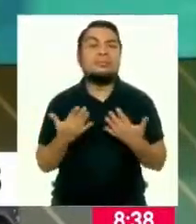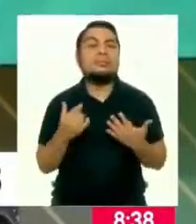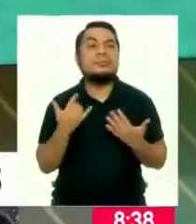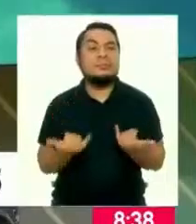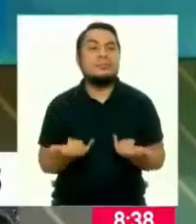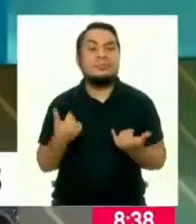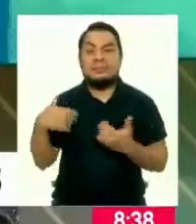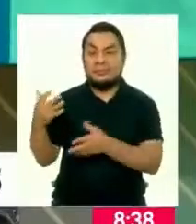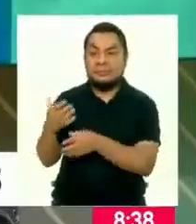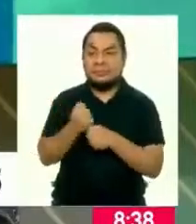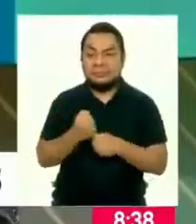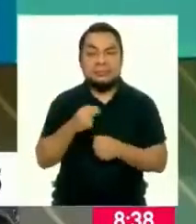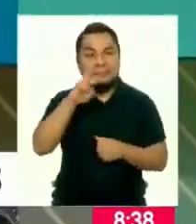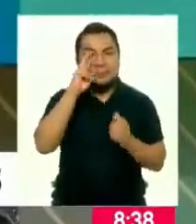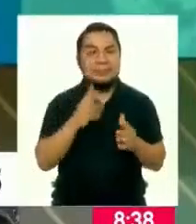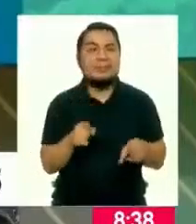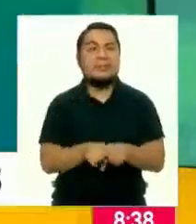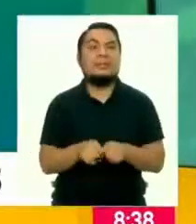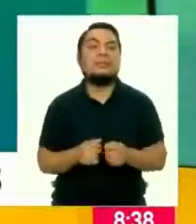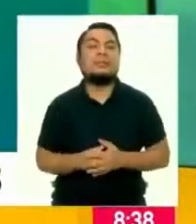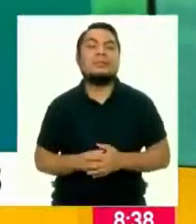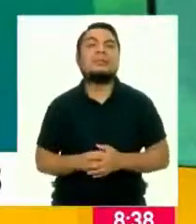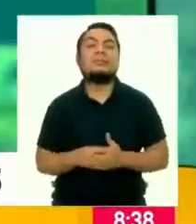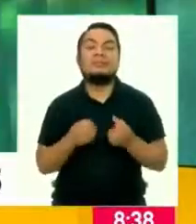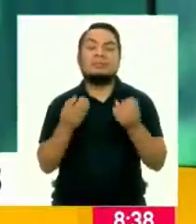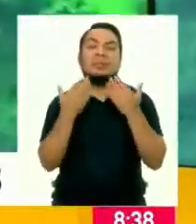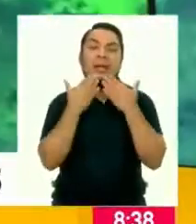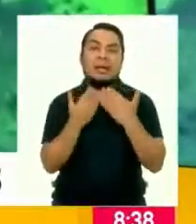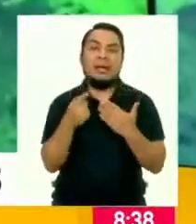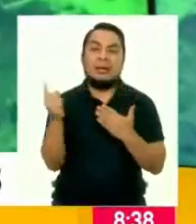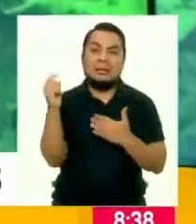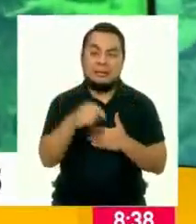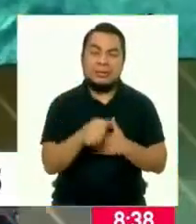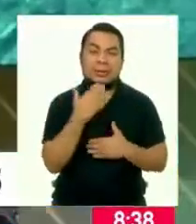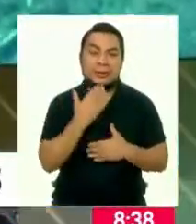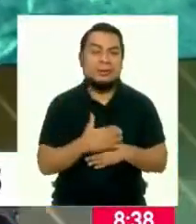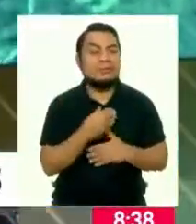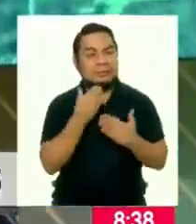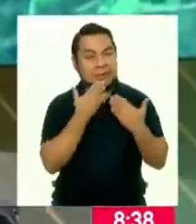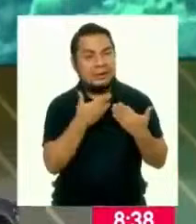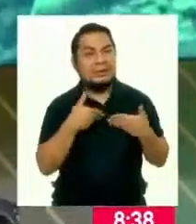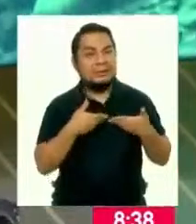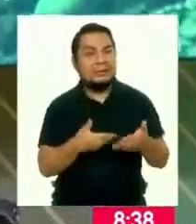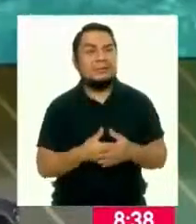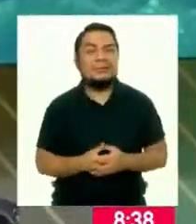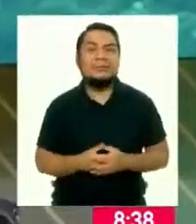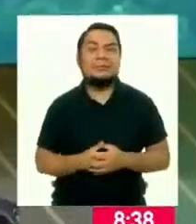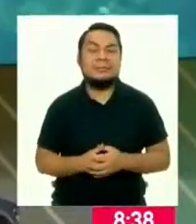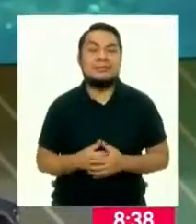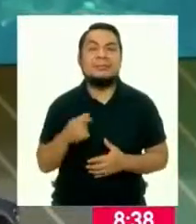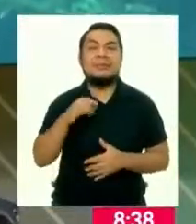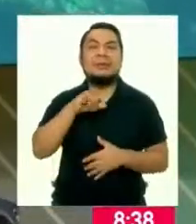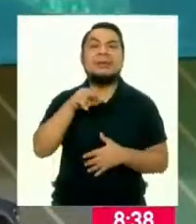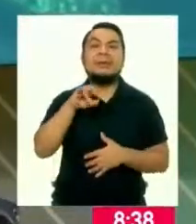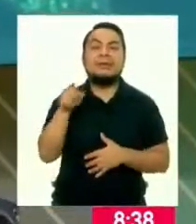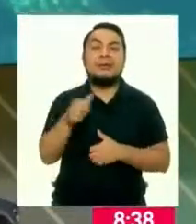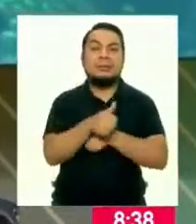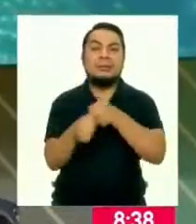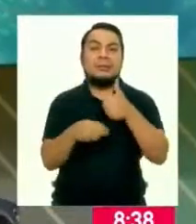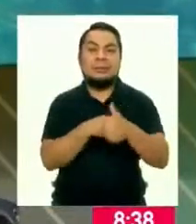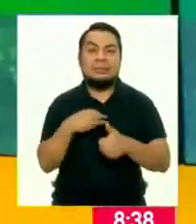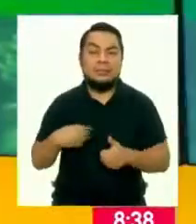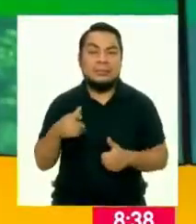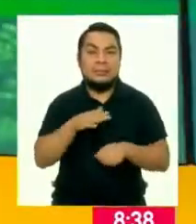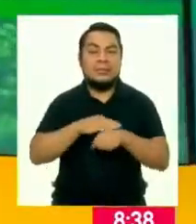nosotros tenemos que rescatar como peruanos también. Muy bien. Muchísimas gracias por estar con nosotros. Muchas gracias a ti, Julio. Yamina Silva, viceministra de Desarrollo